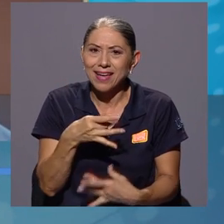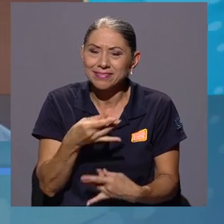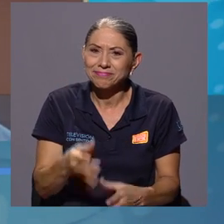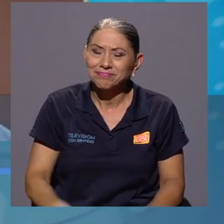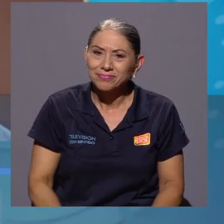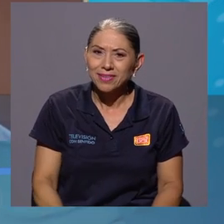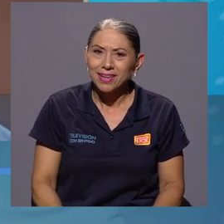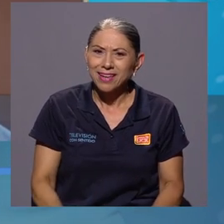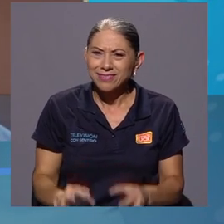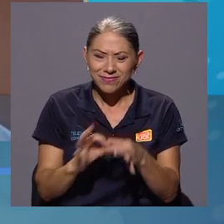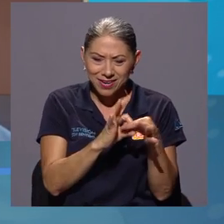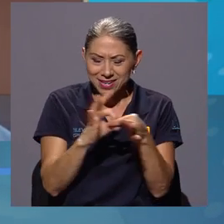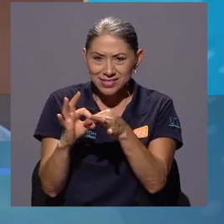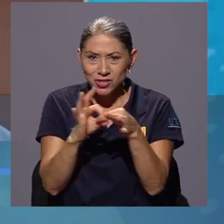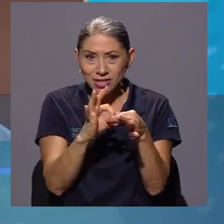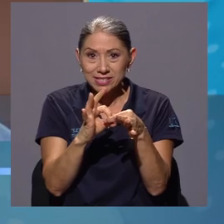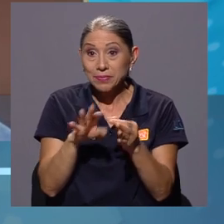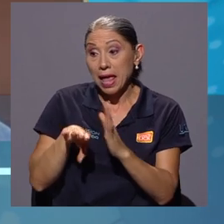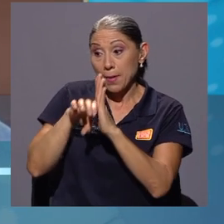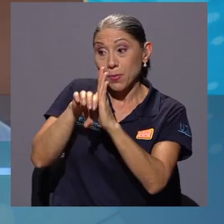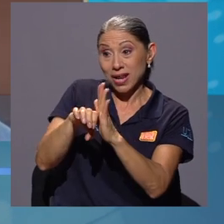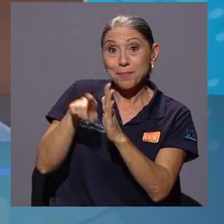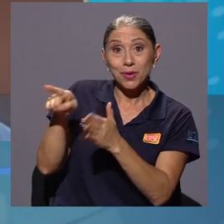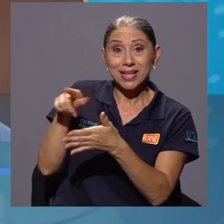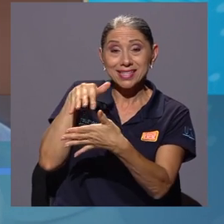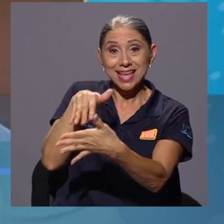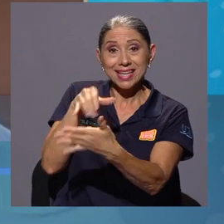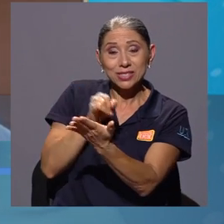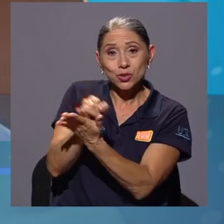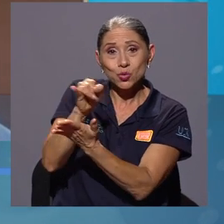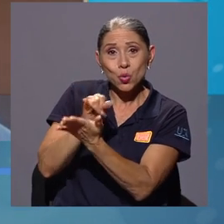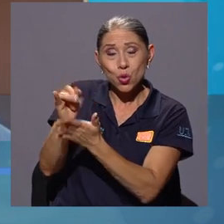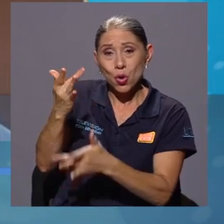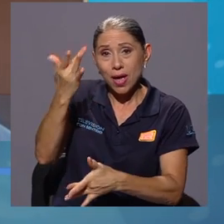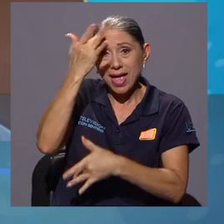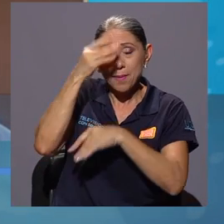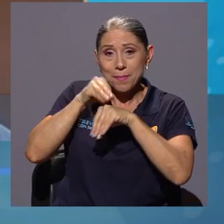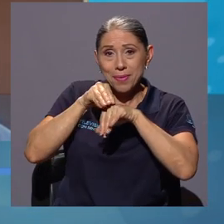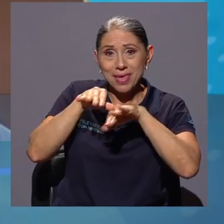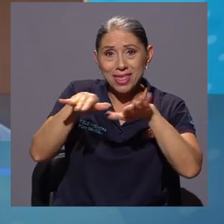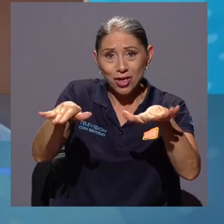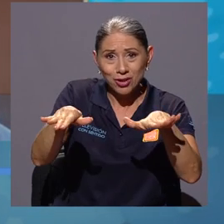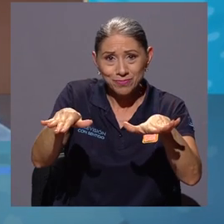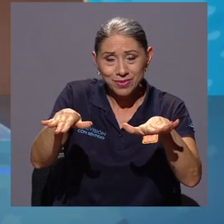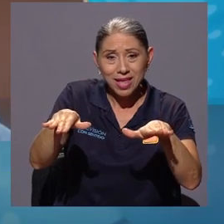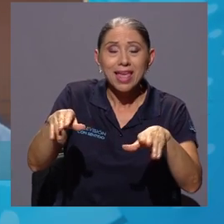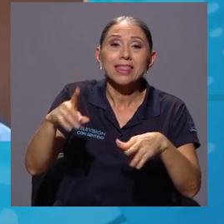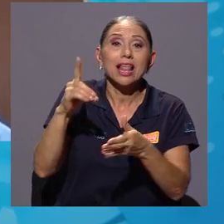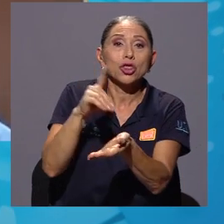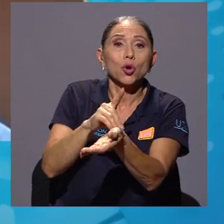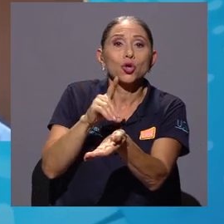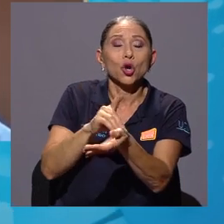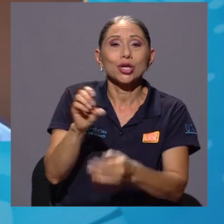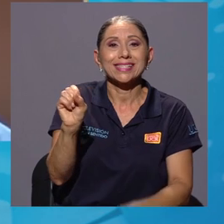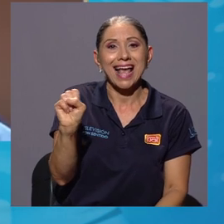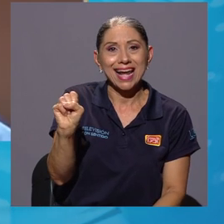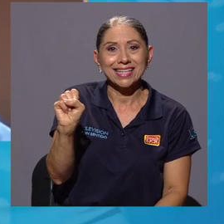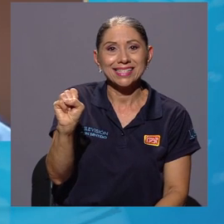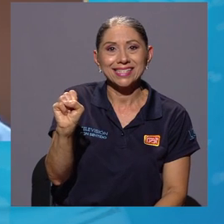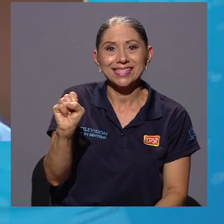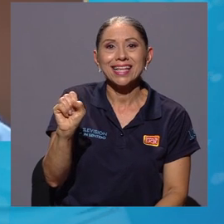Y lo interesante de estudios como este estudio epidemiológico de Salis y colaboradores